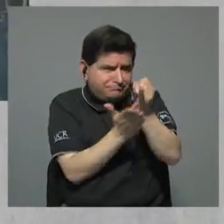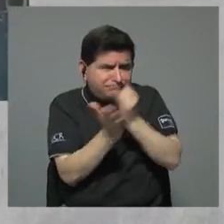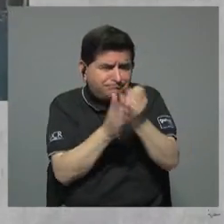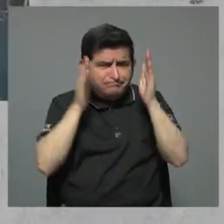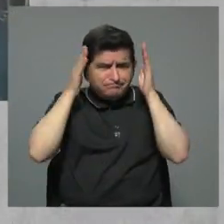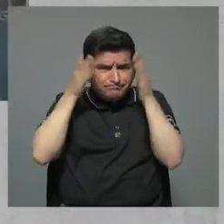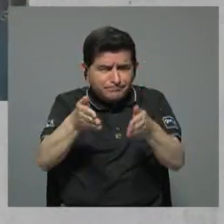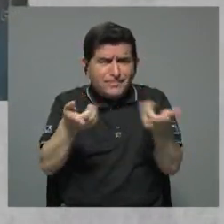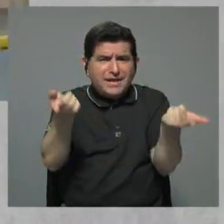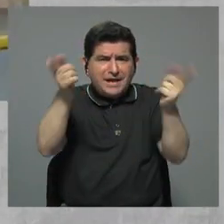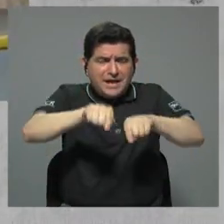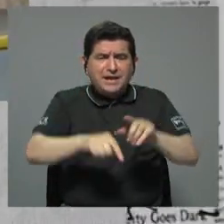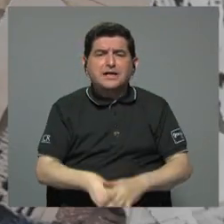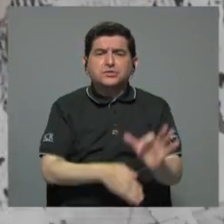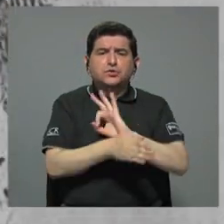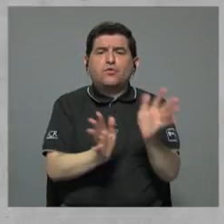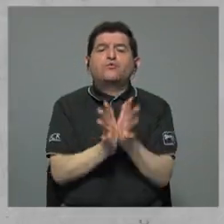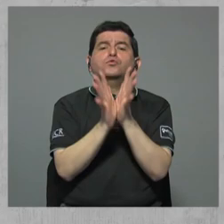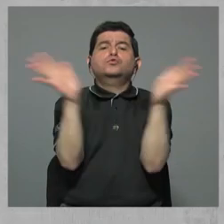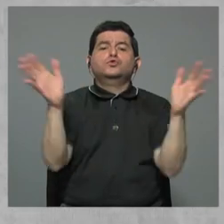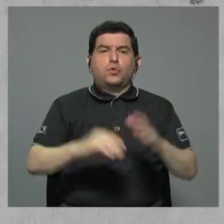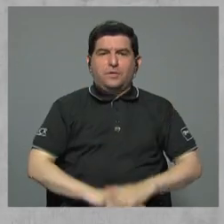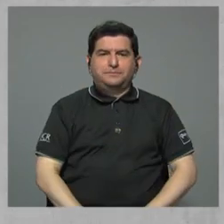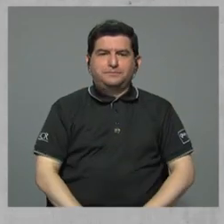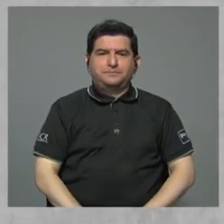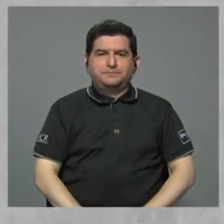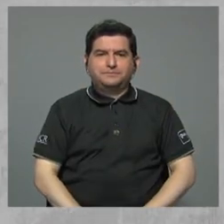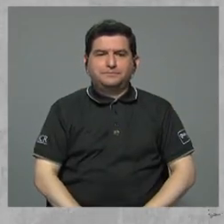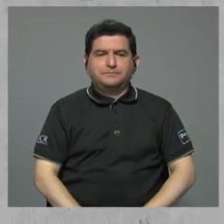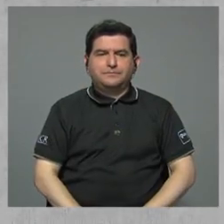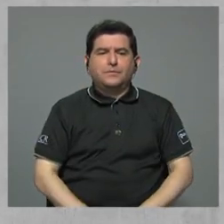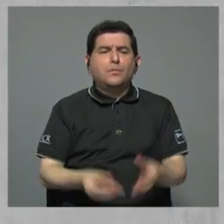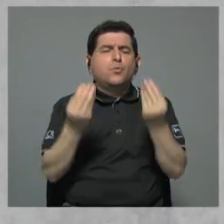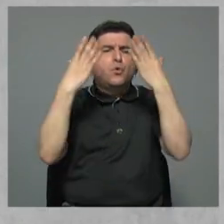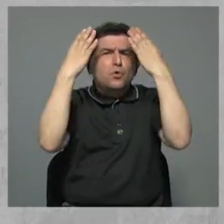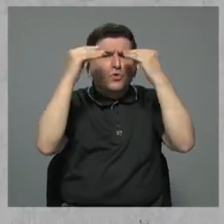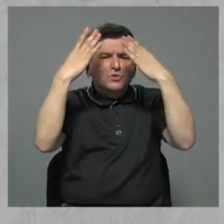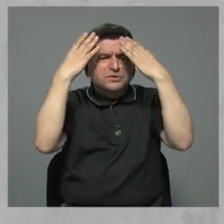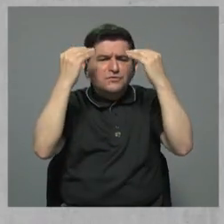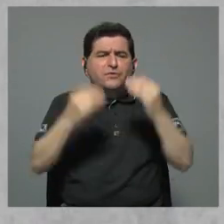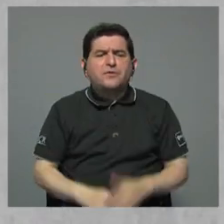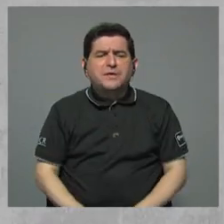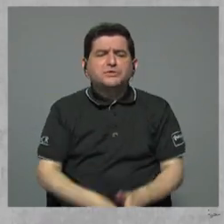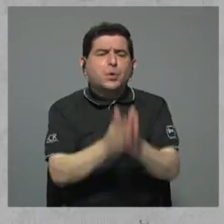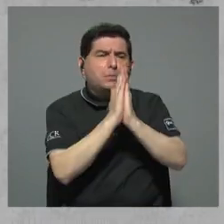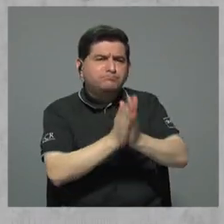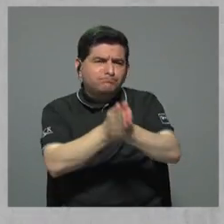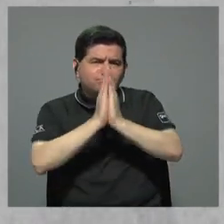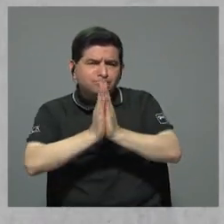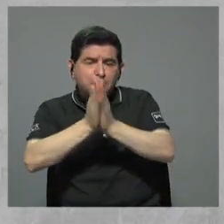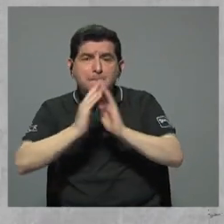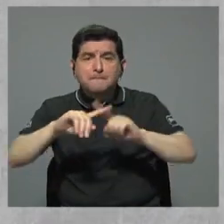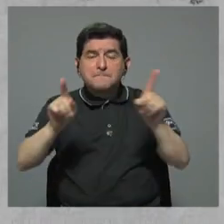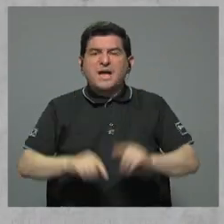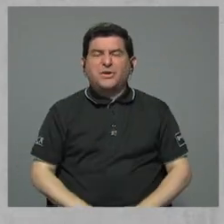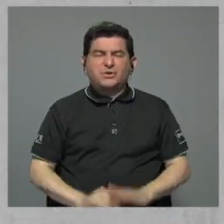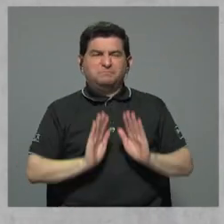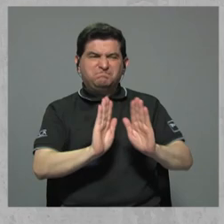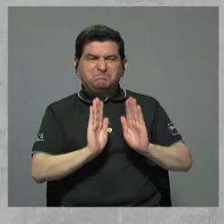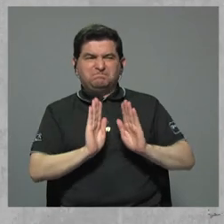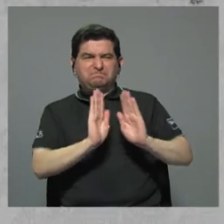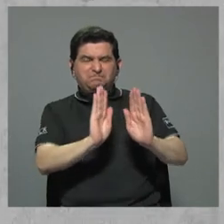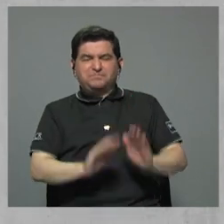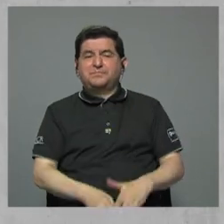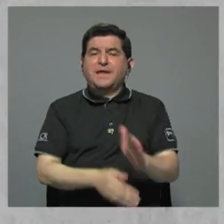enfocada en los casos de la función pública. Que hay mucha información que se había ido solicitando, pero hubo resistencia por